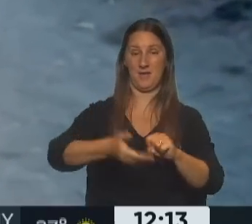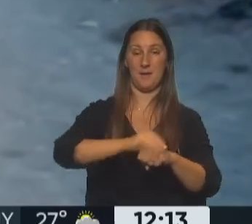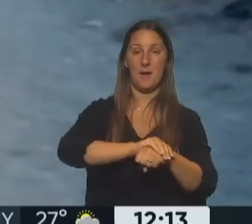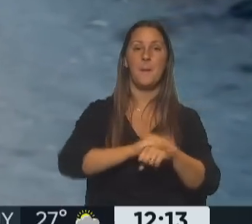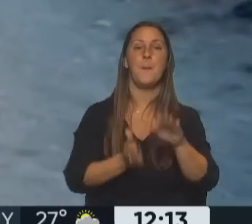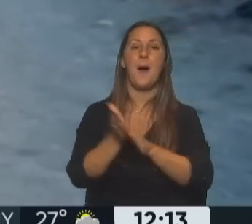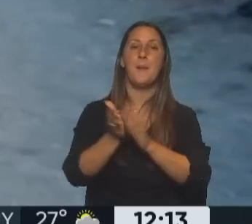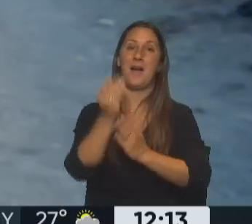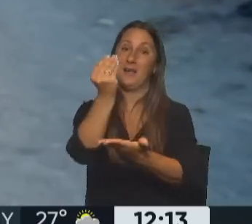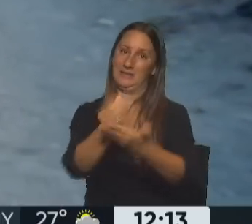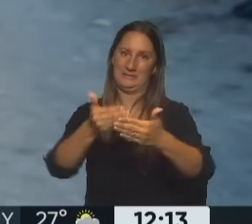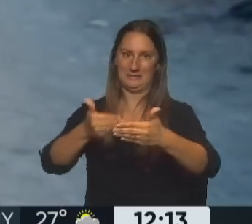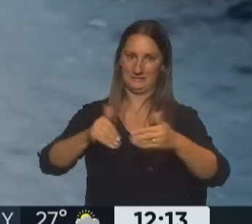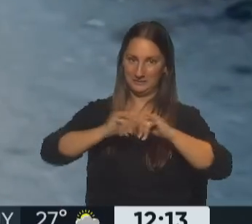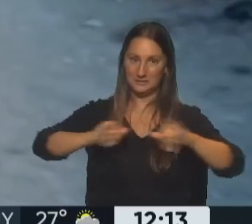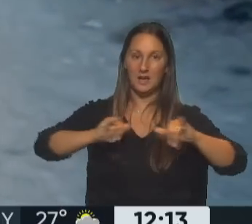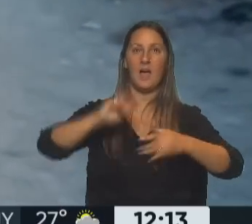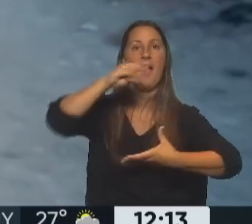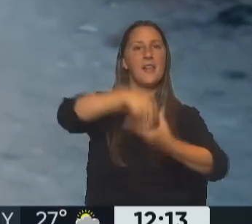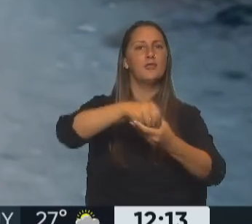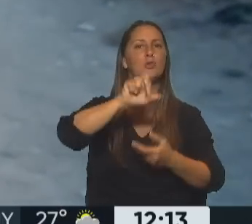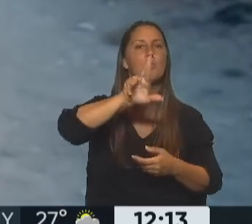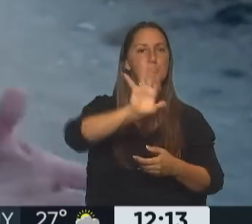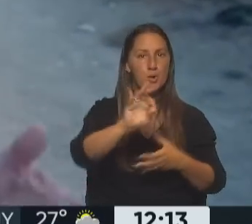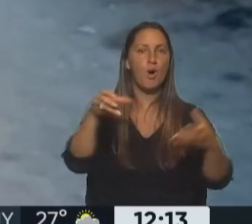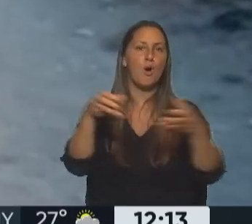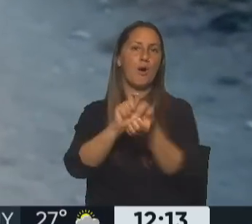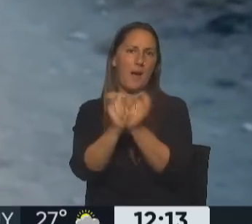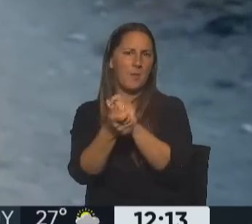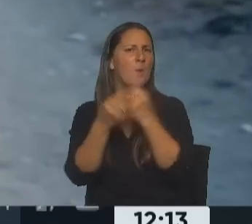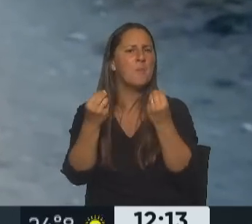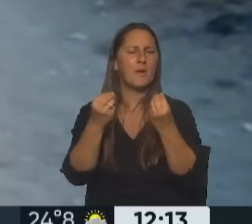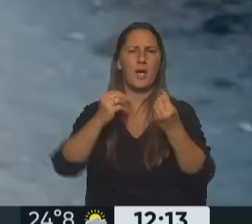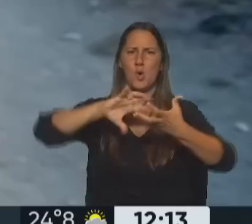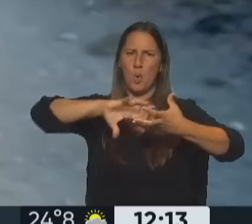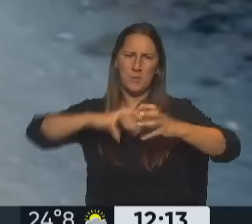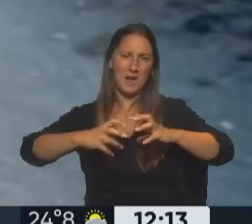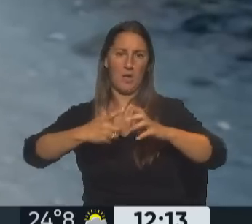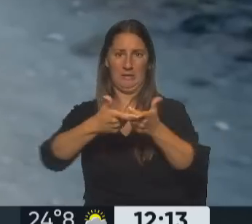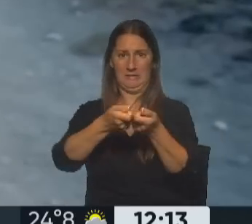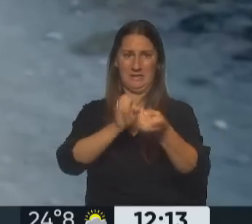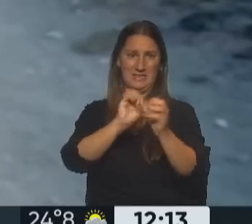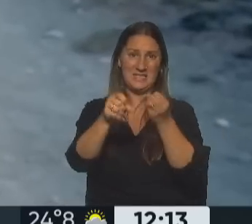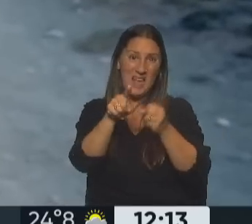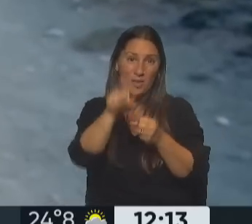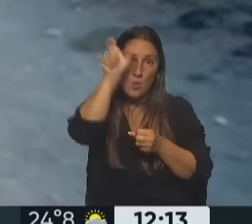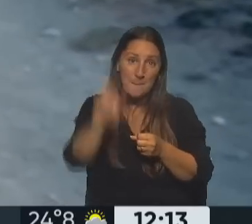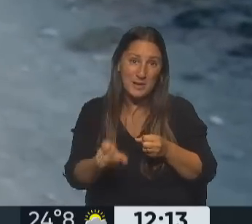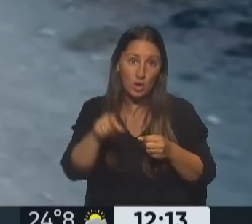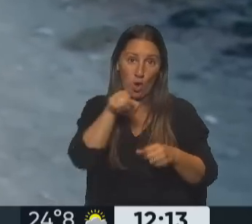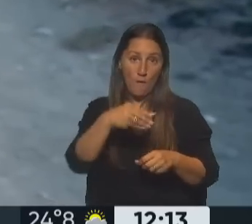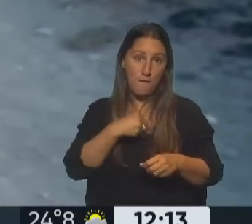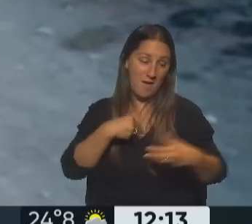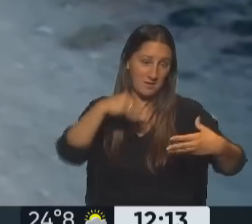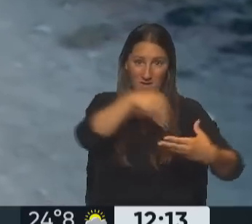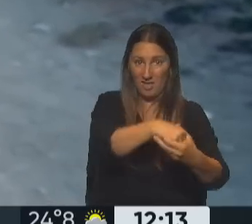precandidato a presidente dentro del PRO en Juntos por el Cambio. Decimos accidentados por lo que comentábamos, los chats de un hombre de su extrema confianza. Hablamos